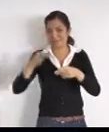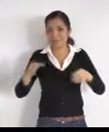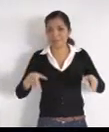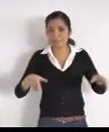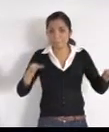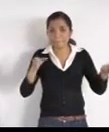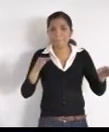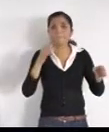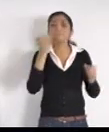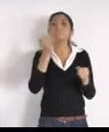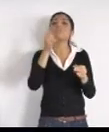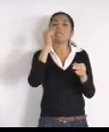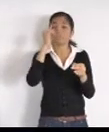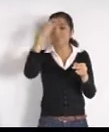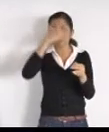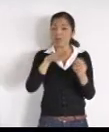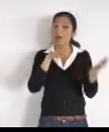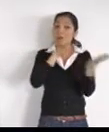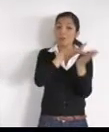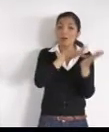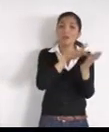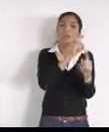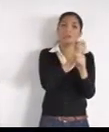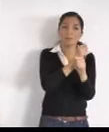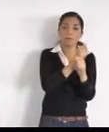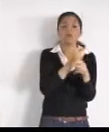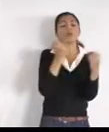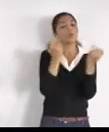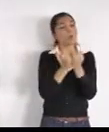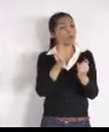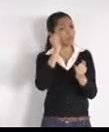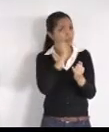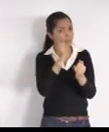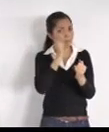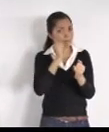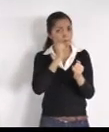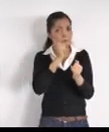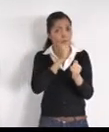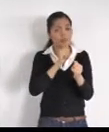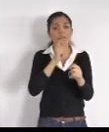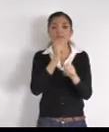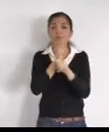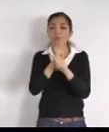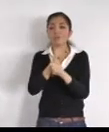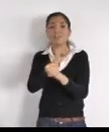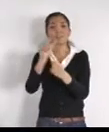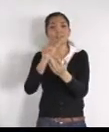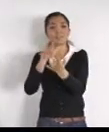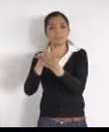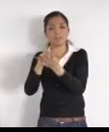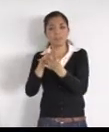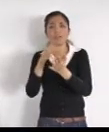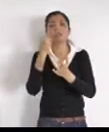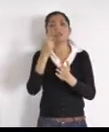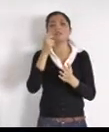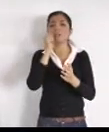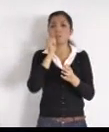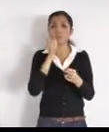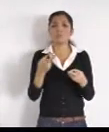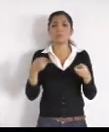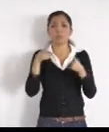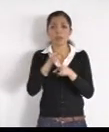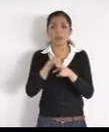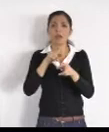con el transporte alternativo, si es que esta medida es provisional, al contrario, vamos a volver a instalar esa ciclovía, y vamos a cerrar una